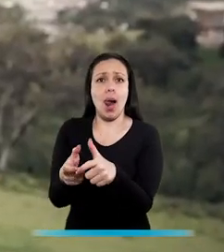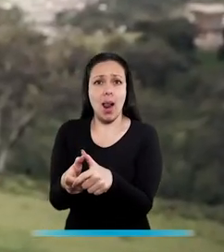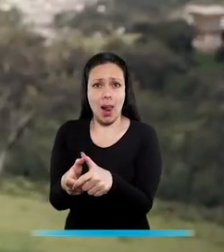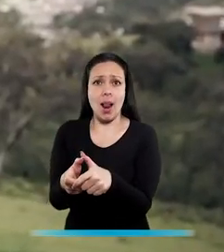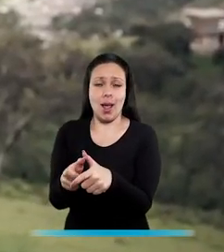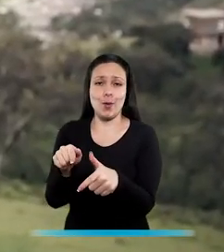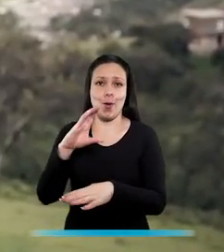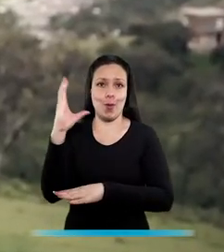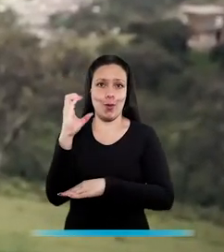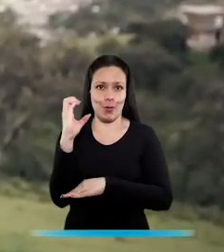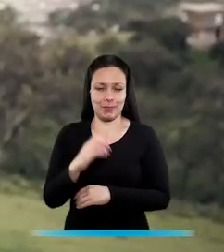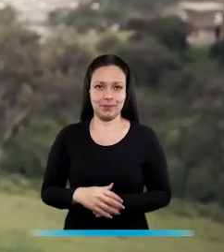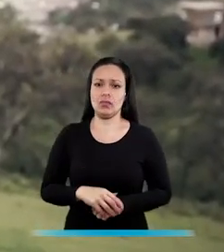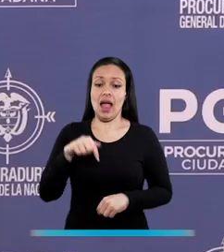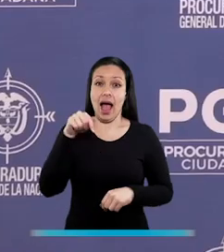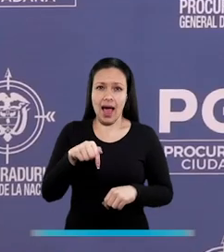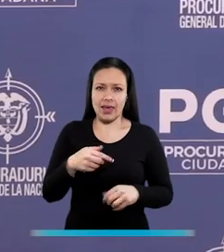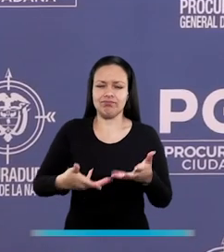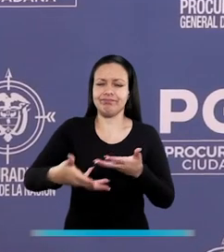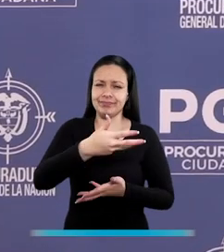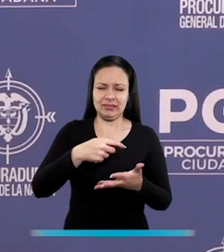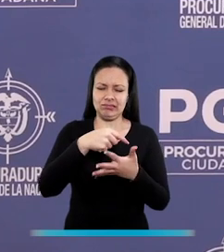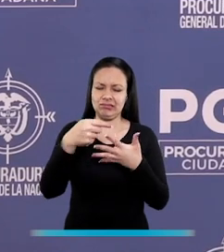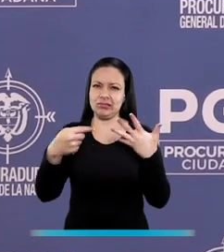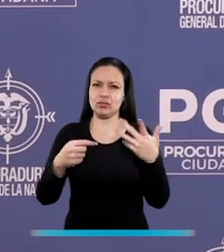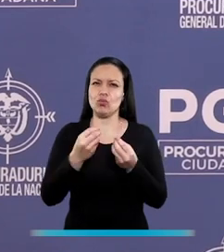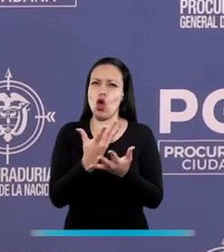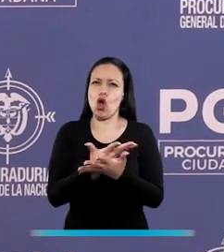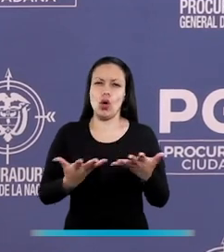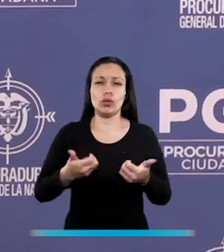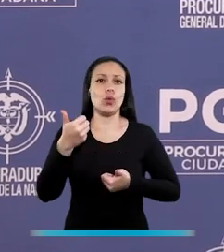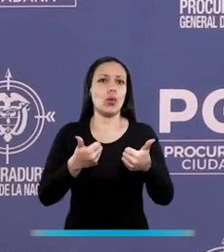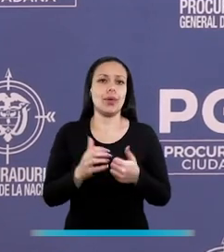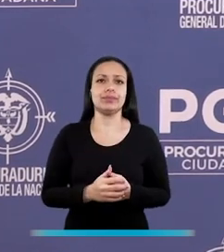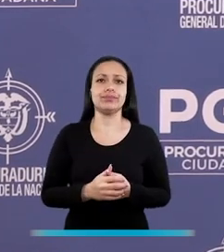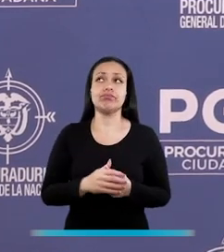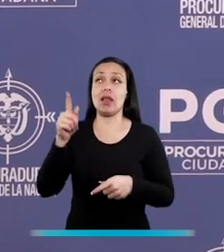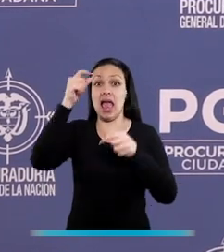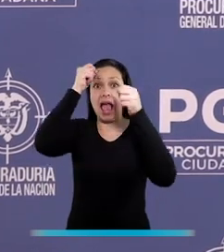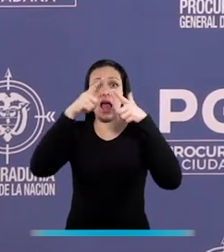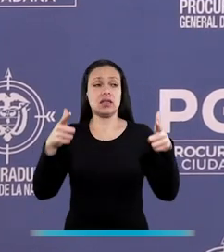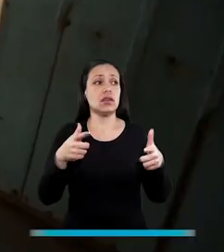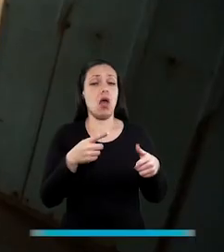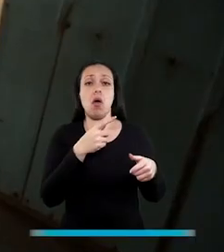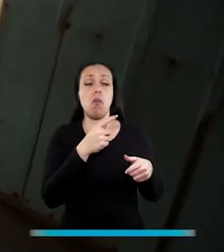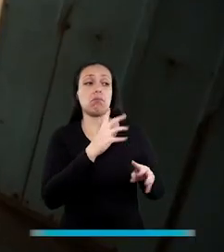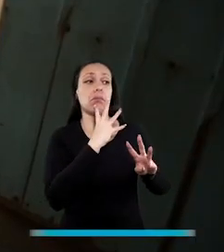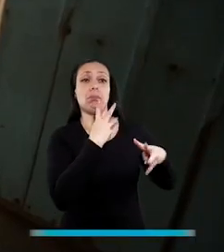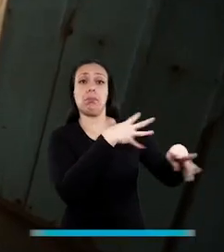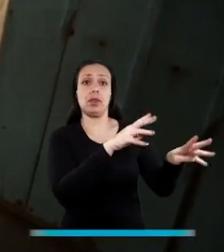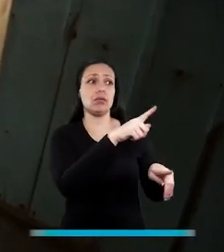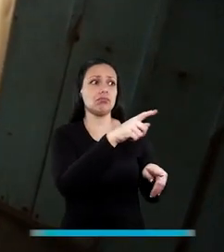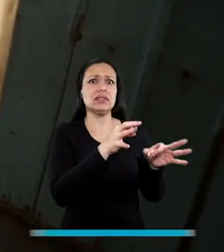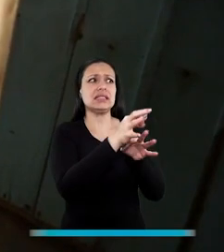esenciales de defensa de las minorías de Colombia. De nuevo se mezclan varios factores. Se mezcla el factor de abandono